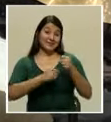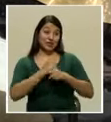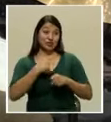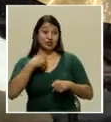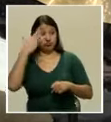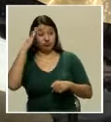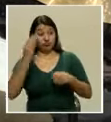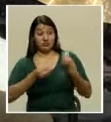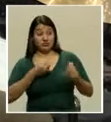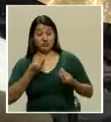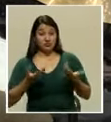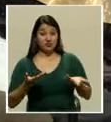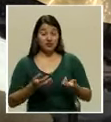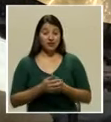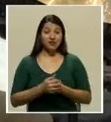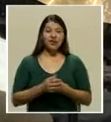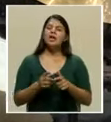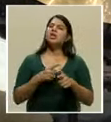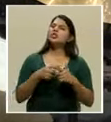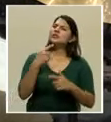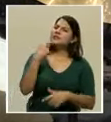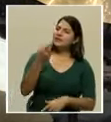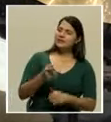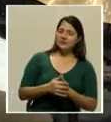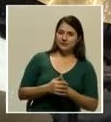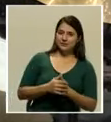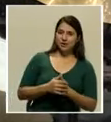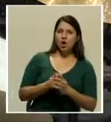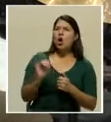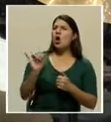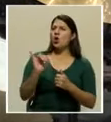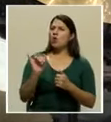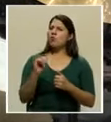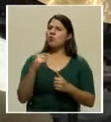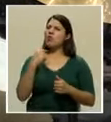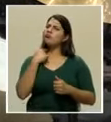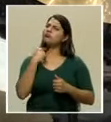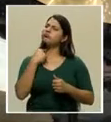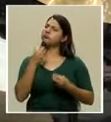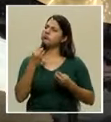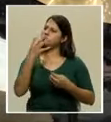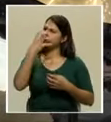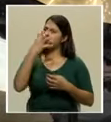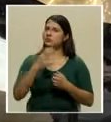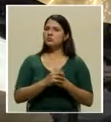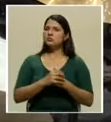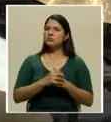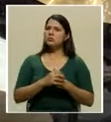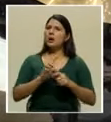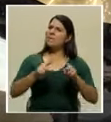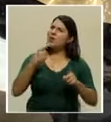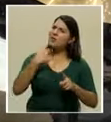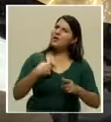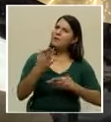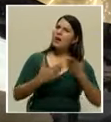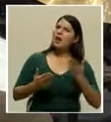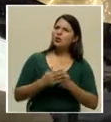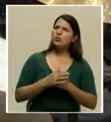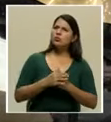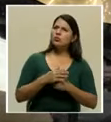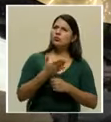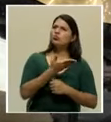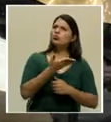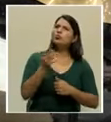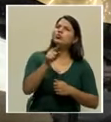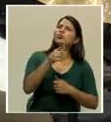qué voy a hacer. Y le dice Don Arnoldo, como en un tono un poco regañón, le dice, pero dígame una cosa, ¿qué es que usted ve ahí?